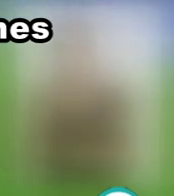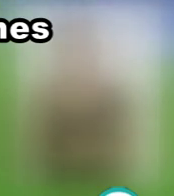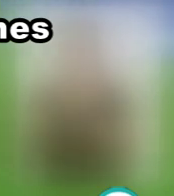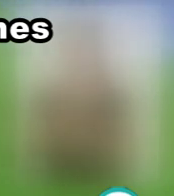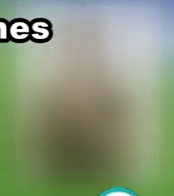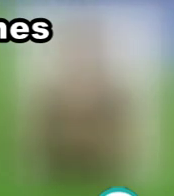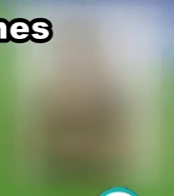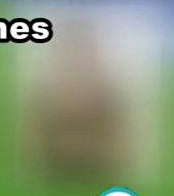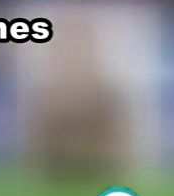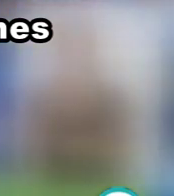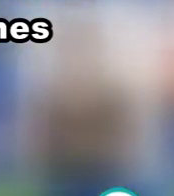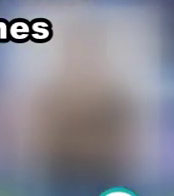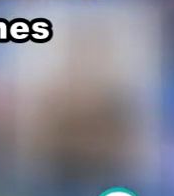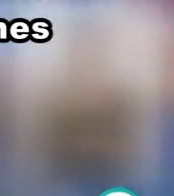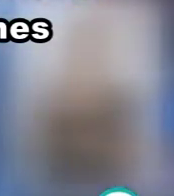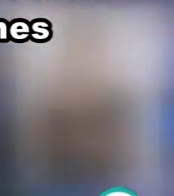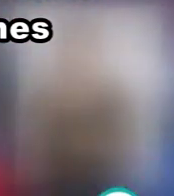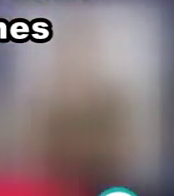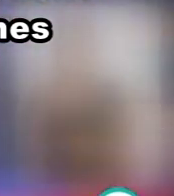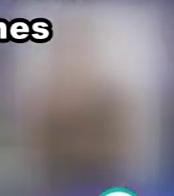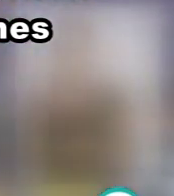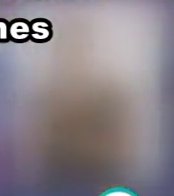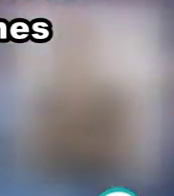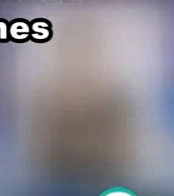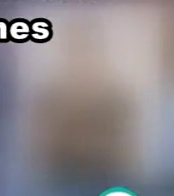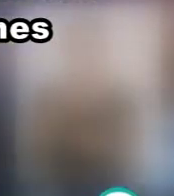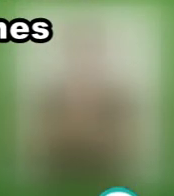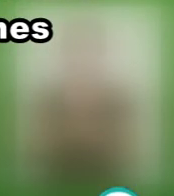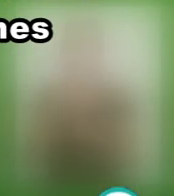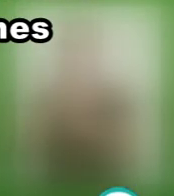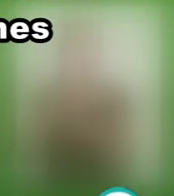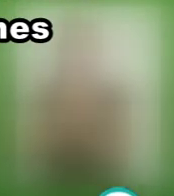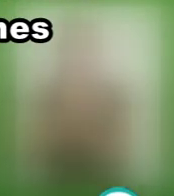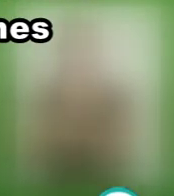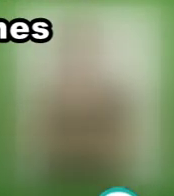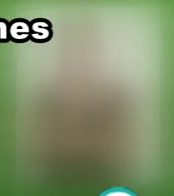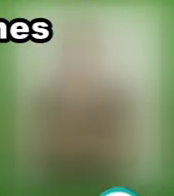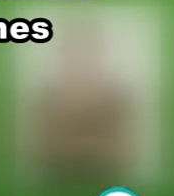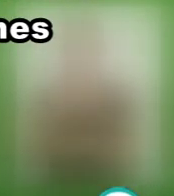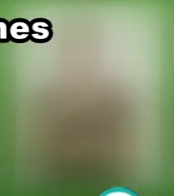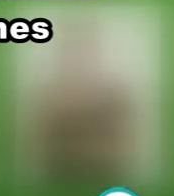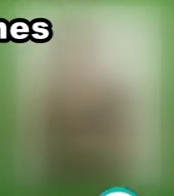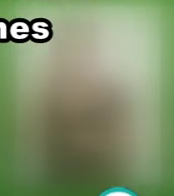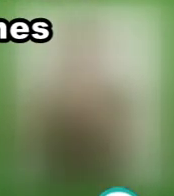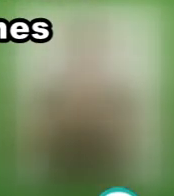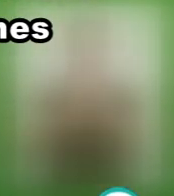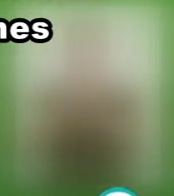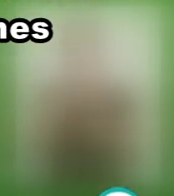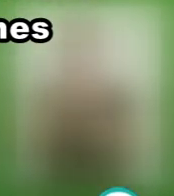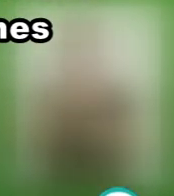con Víctor Sánchez del Amor había dado un cambio de mentalidad, sobre todo hay un jugador que está siendo desequilibrante como es